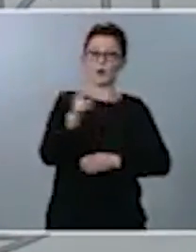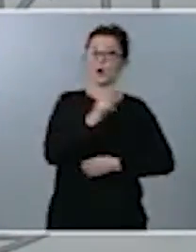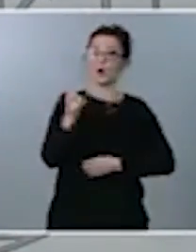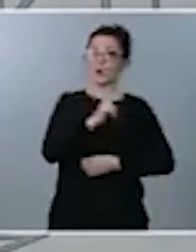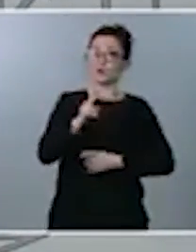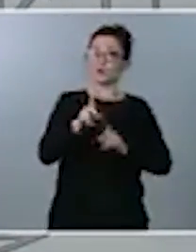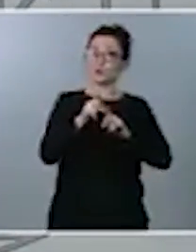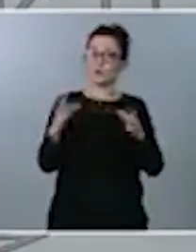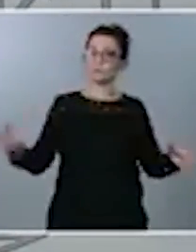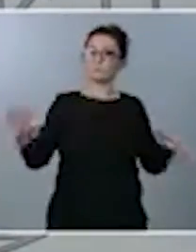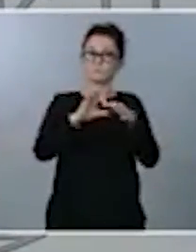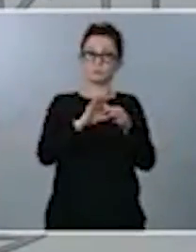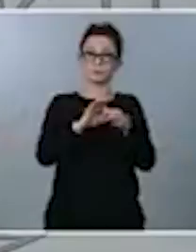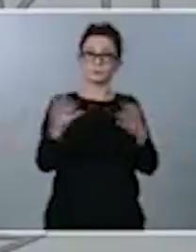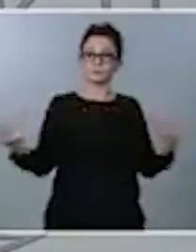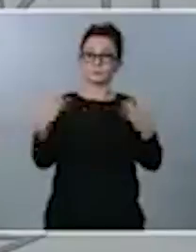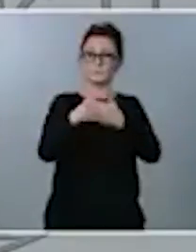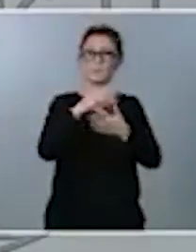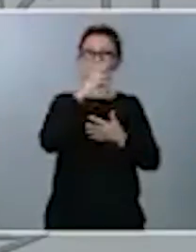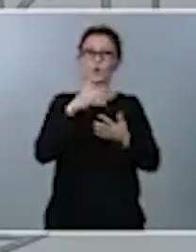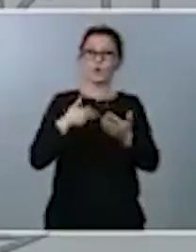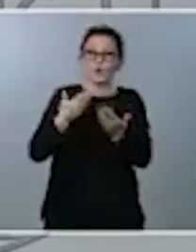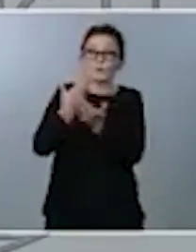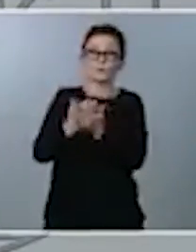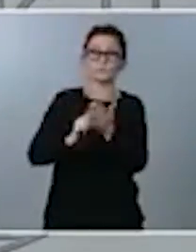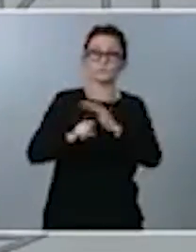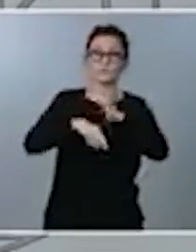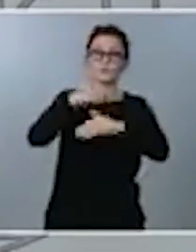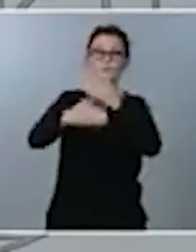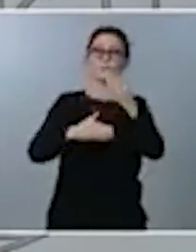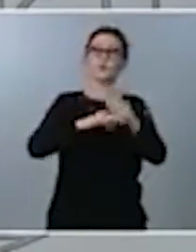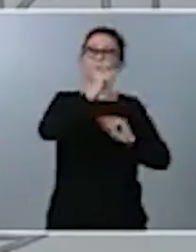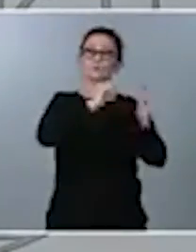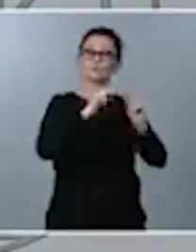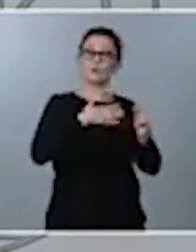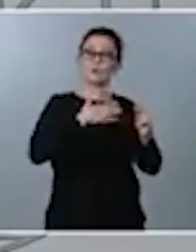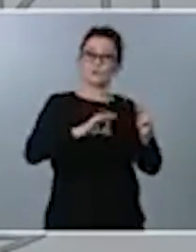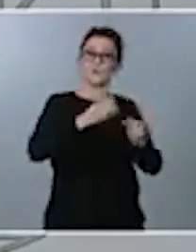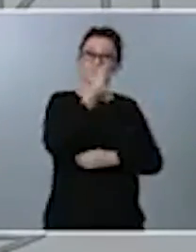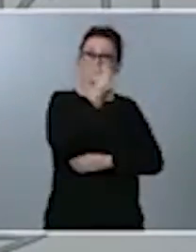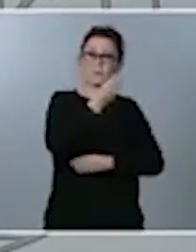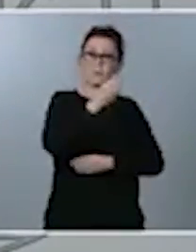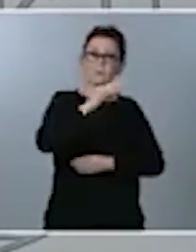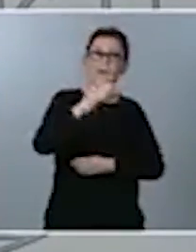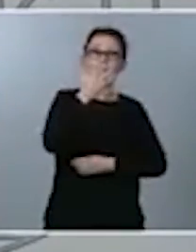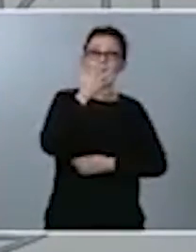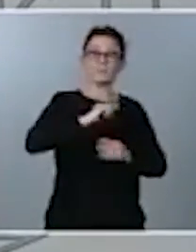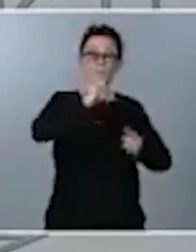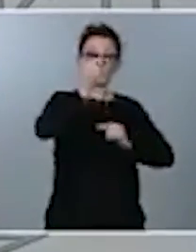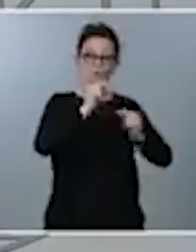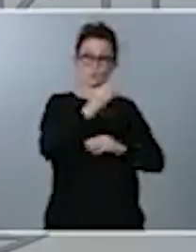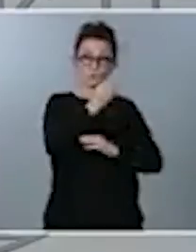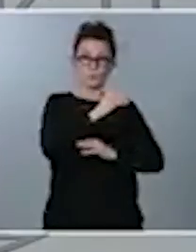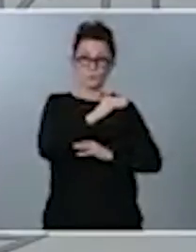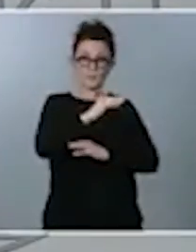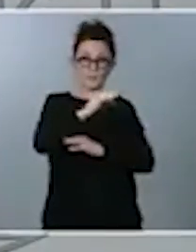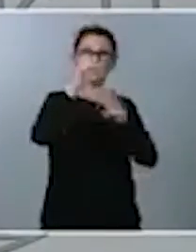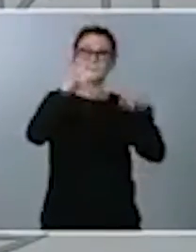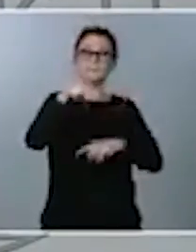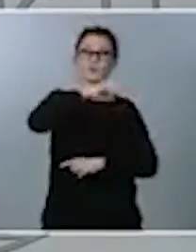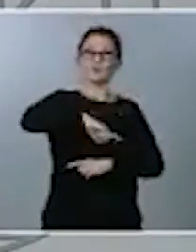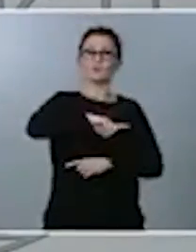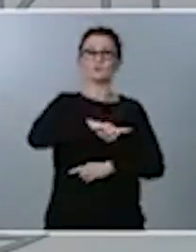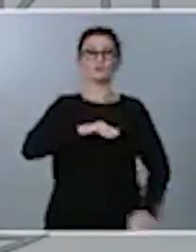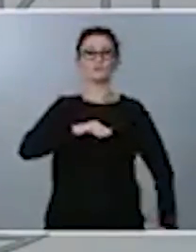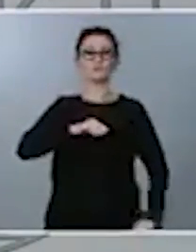en que contribuimos al crecimiento, el presupuesto puede crecer y, en la medida en que el presupuesto crece, estamos inyectando un